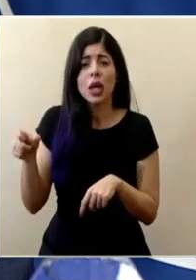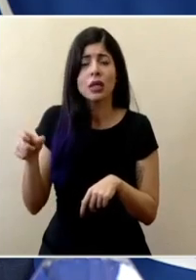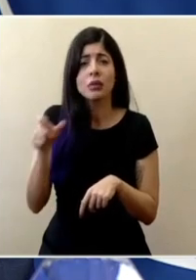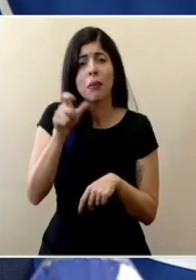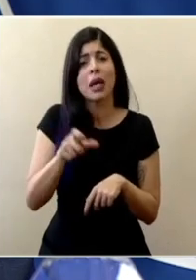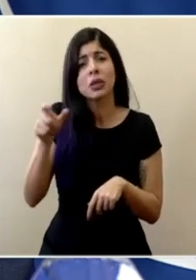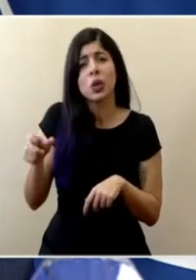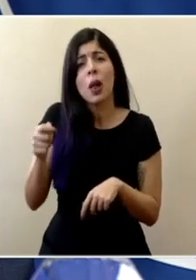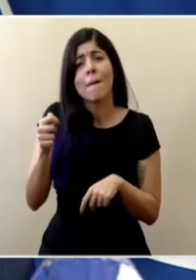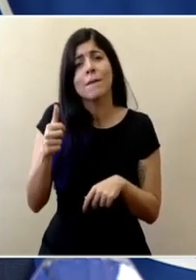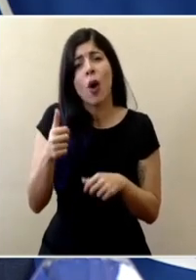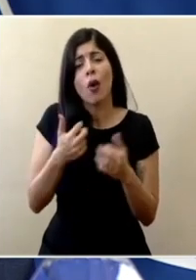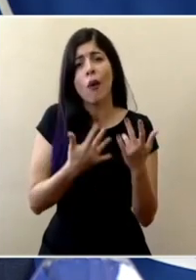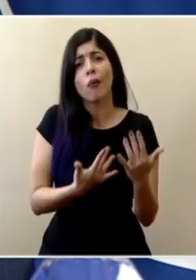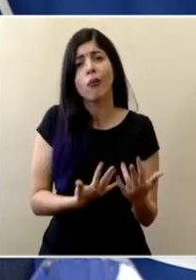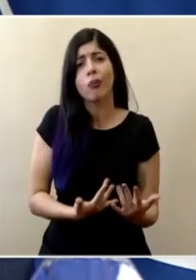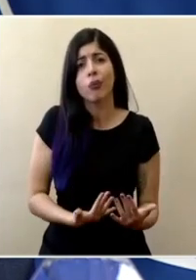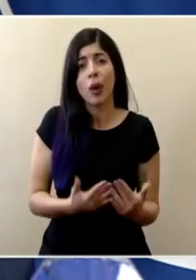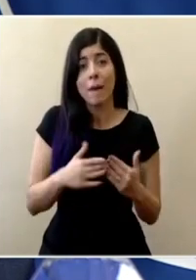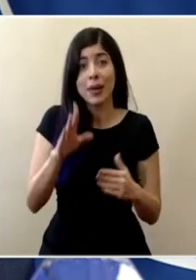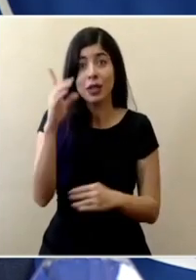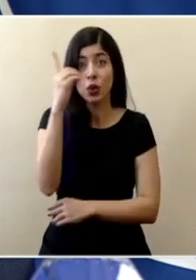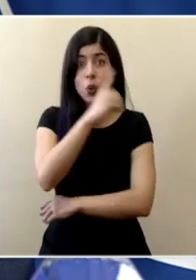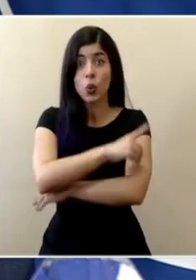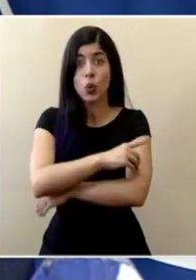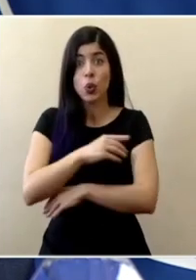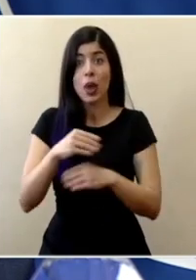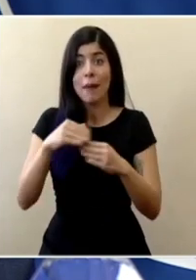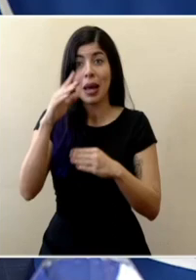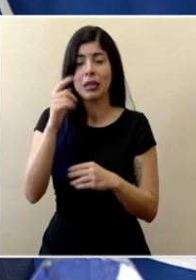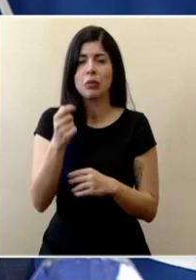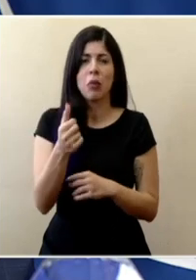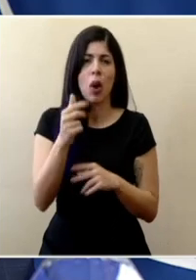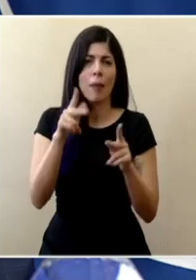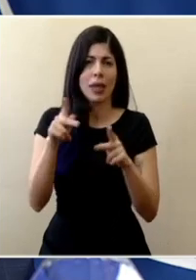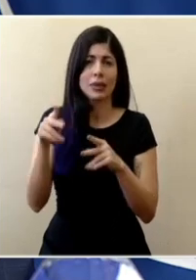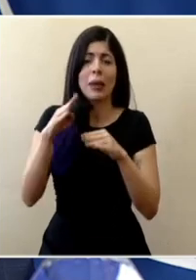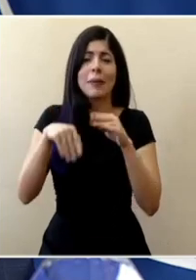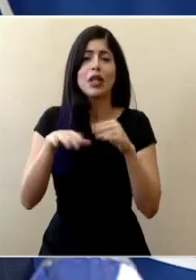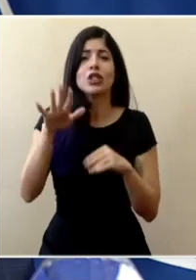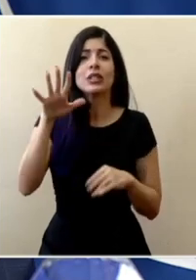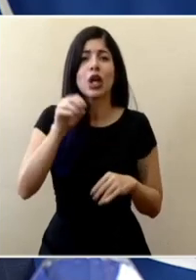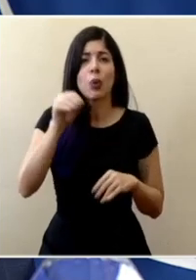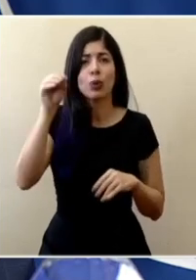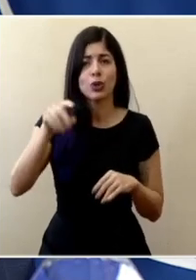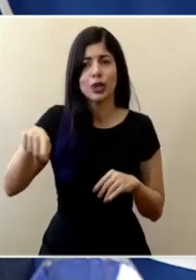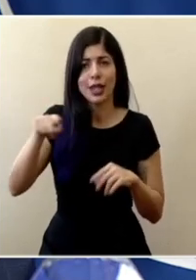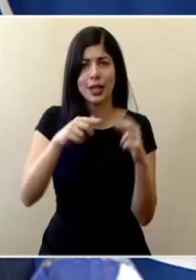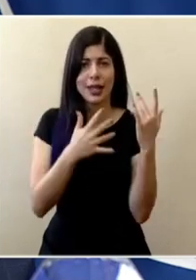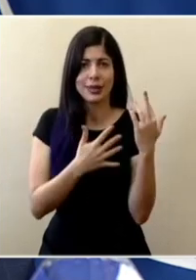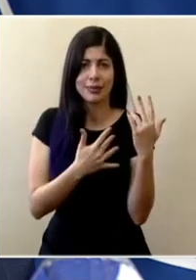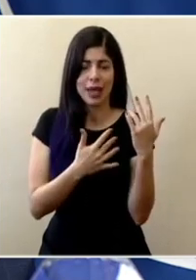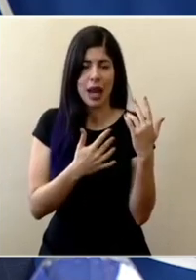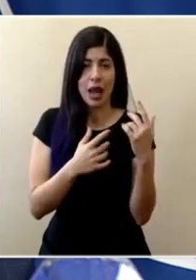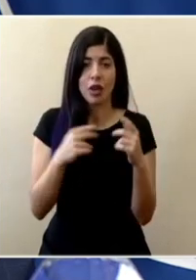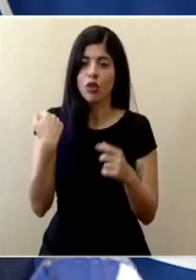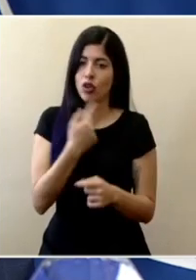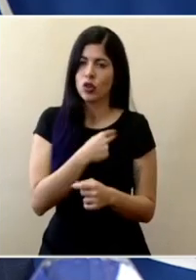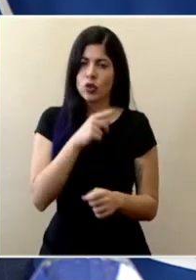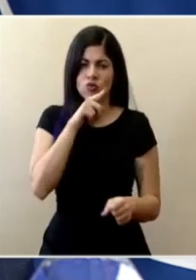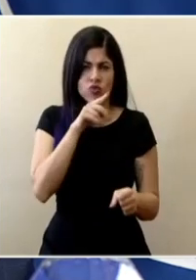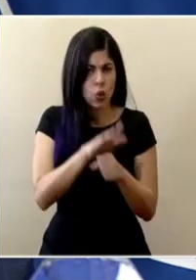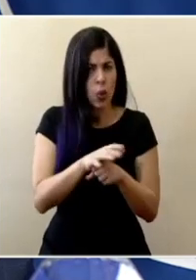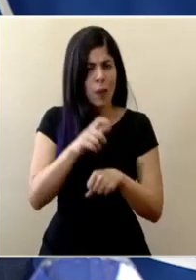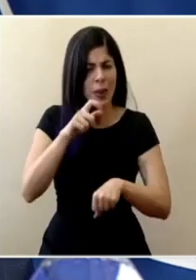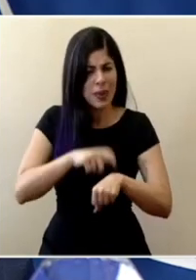retardo de más de un día han sido menos del 5% y estamos cumpliendo con ese